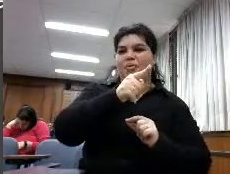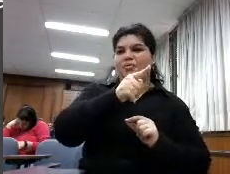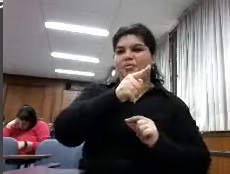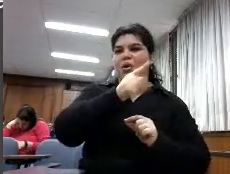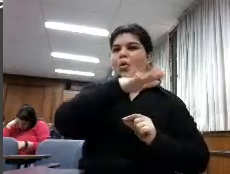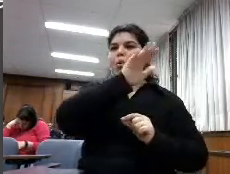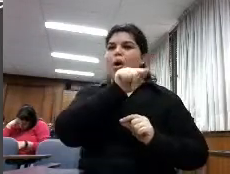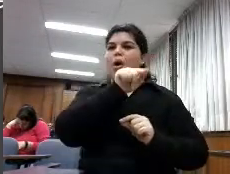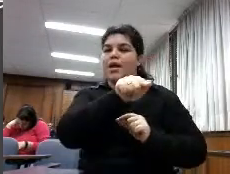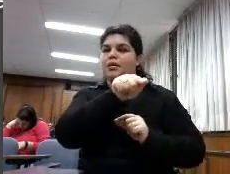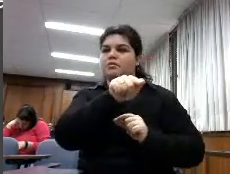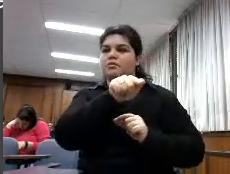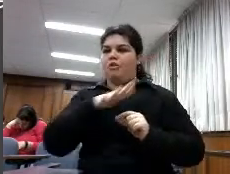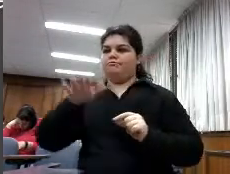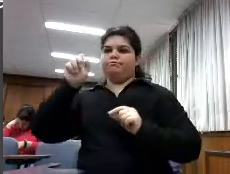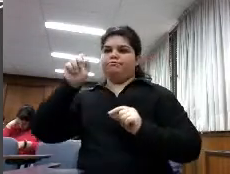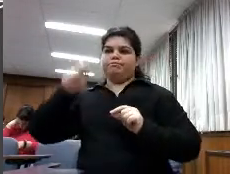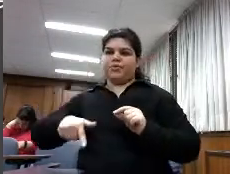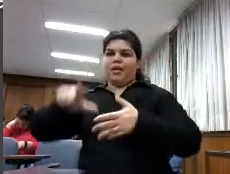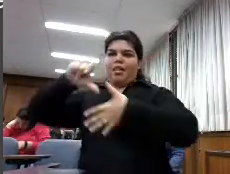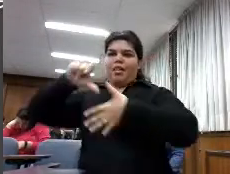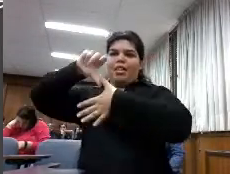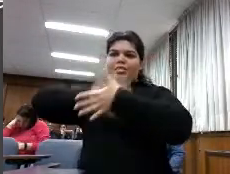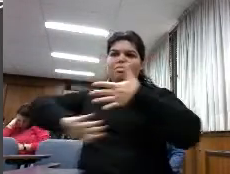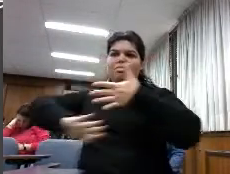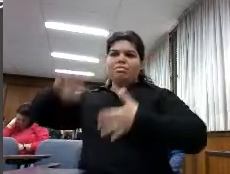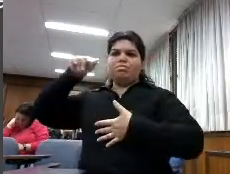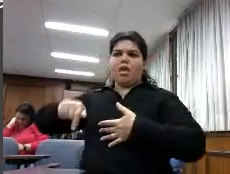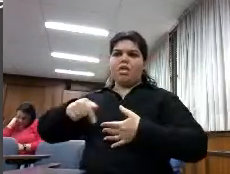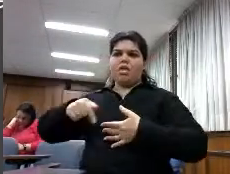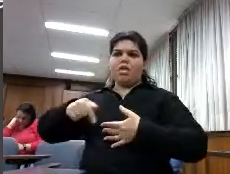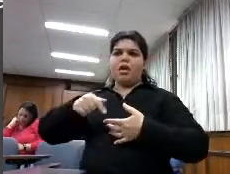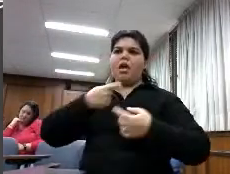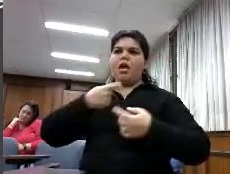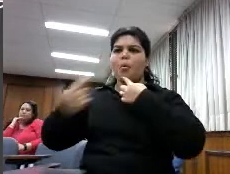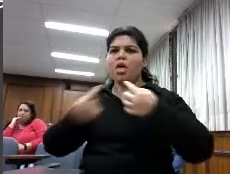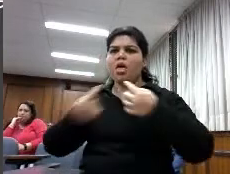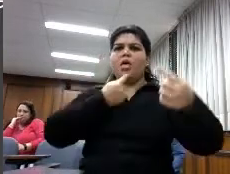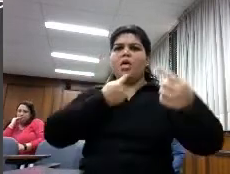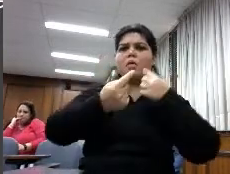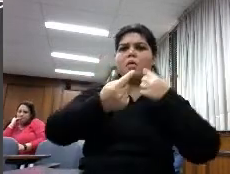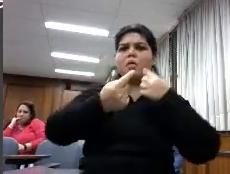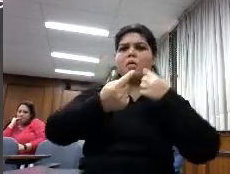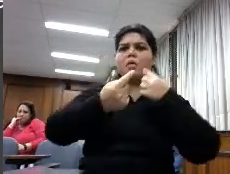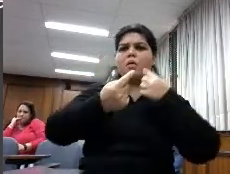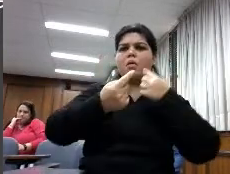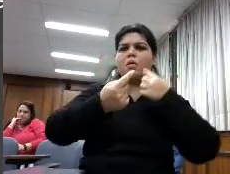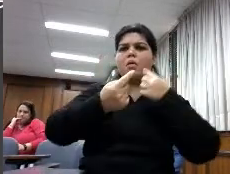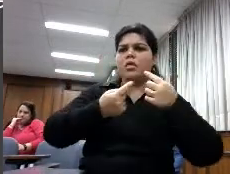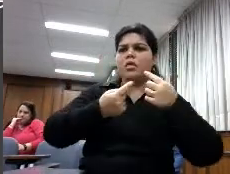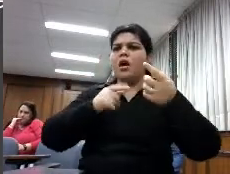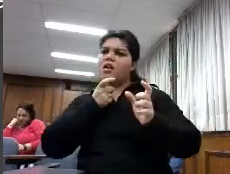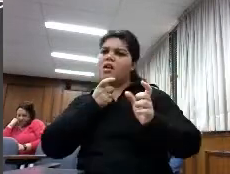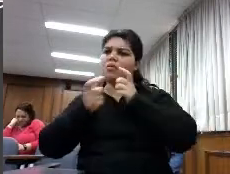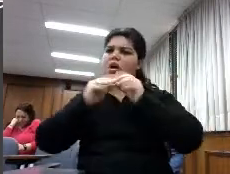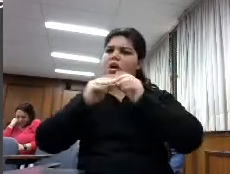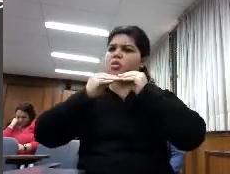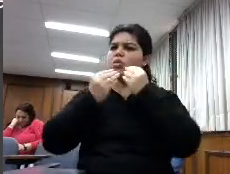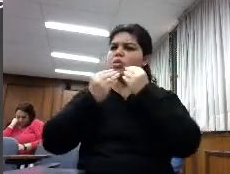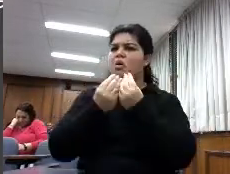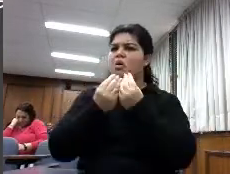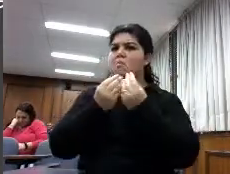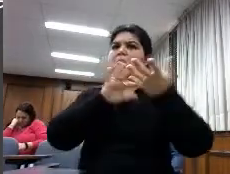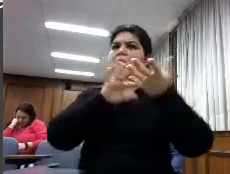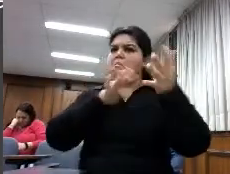de la región de Latinoamérica pero los resultados y las perspectivas son muy globales en general